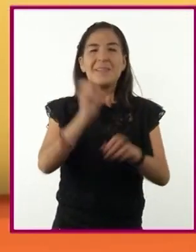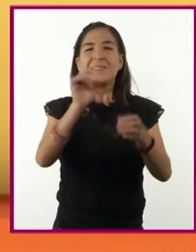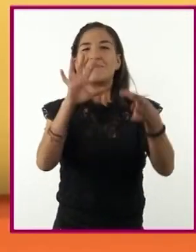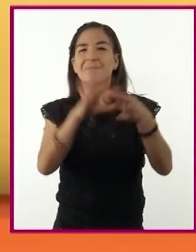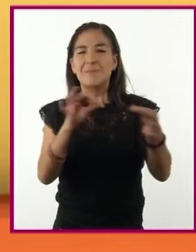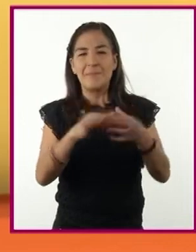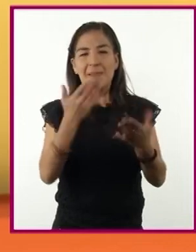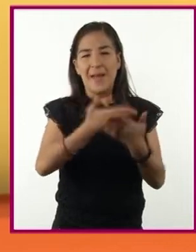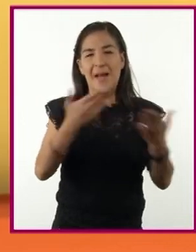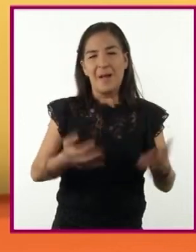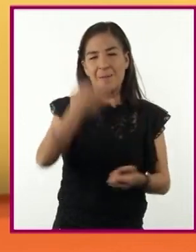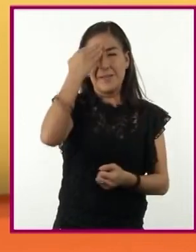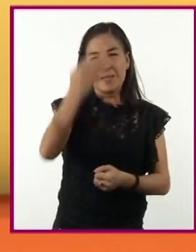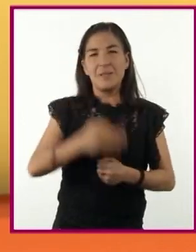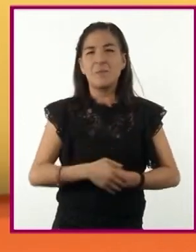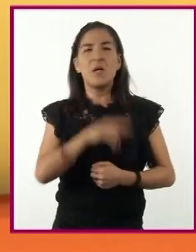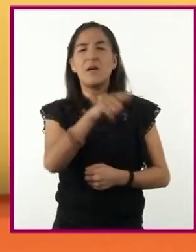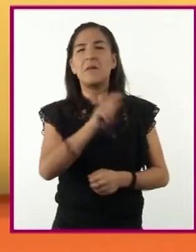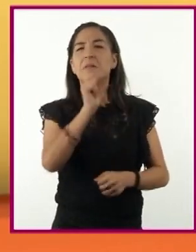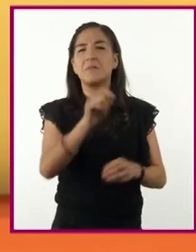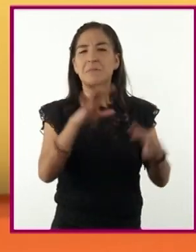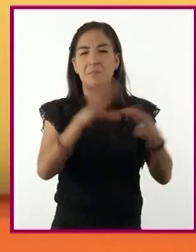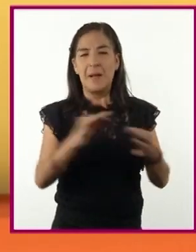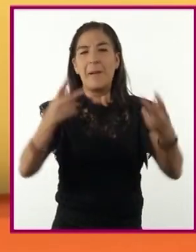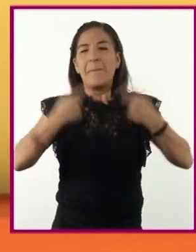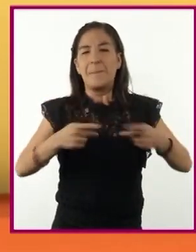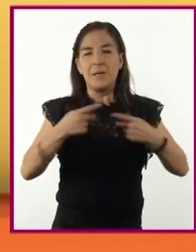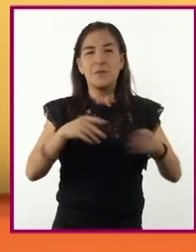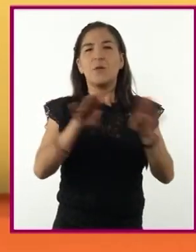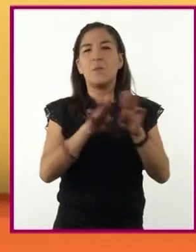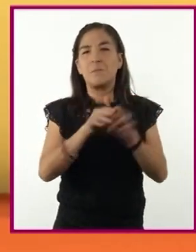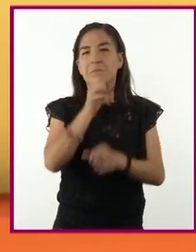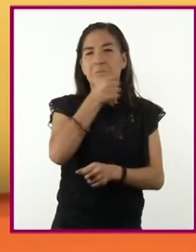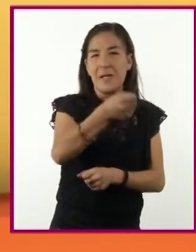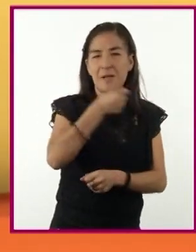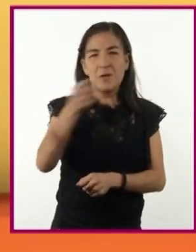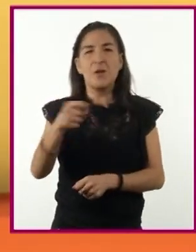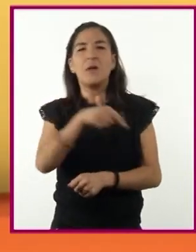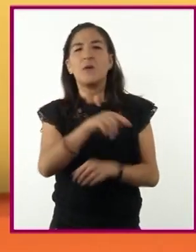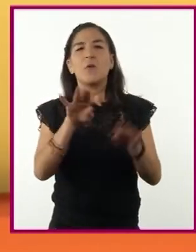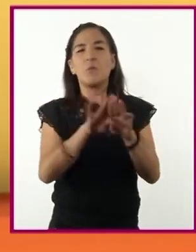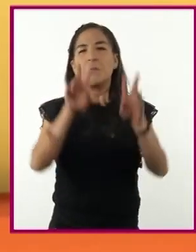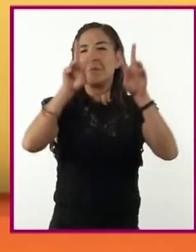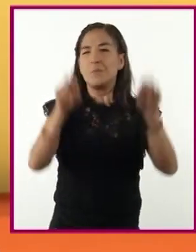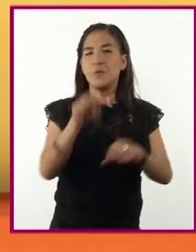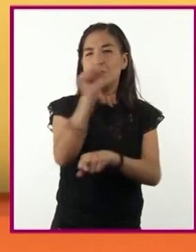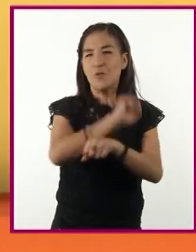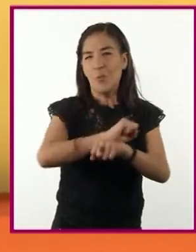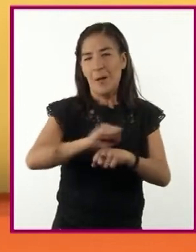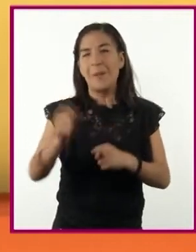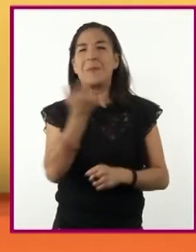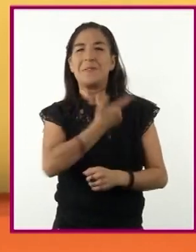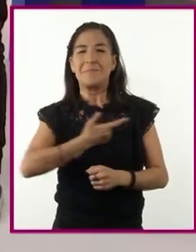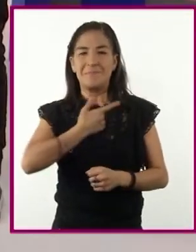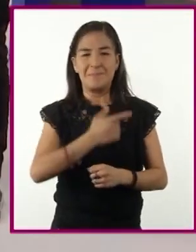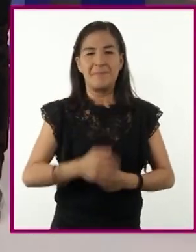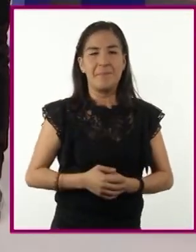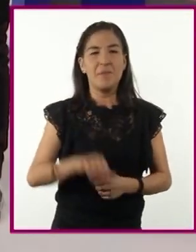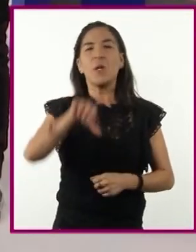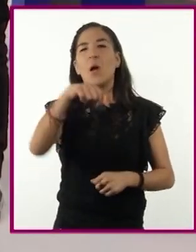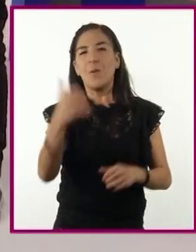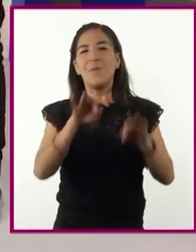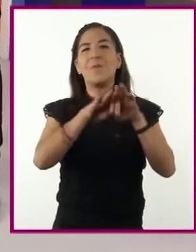la actualidad. El programa es conducido por periodistas y presenta un tono ligero y muy agradable. Otro